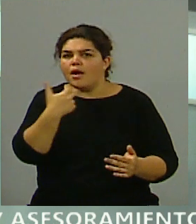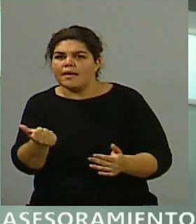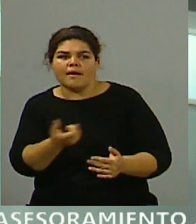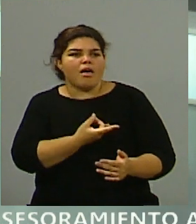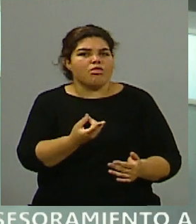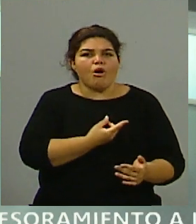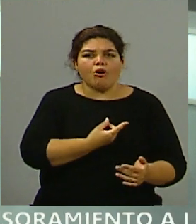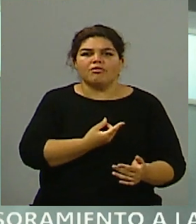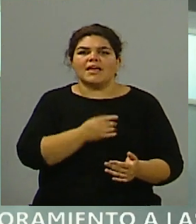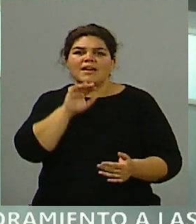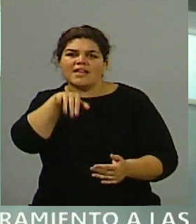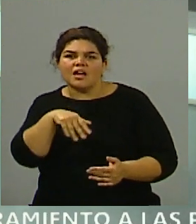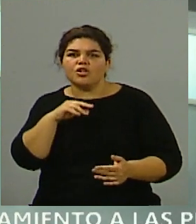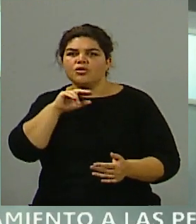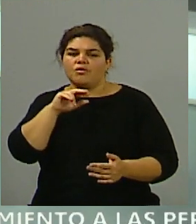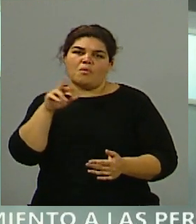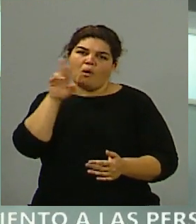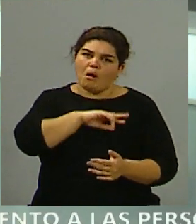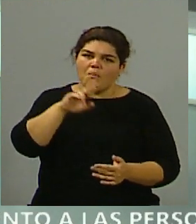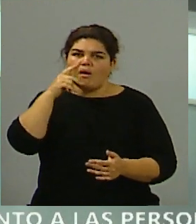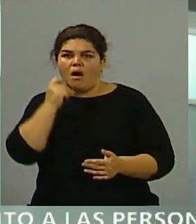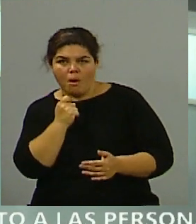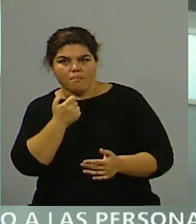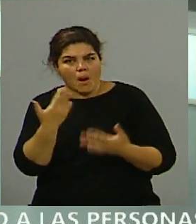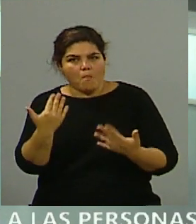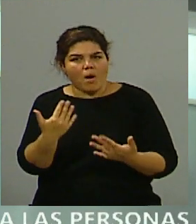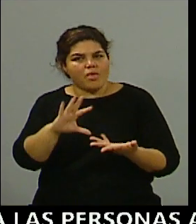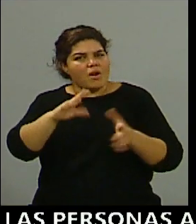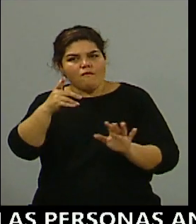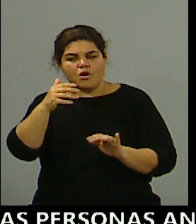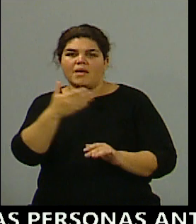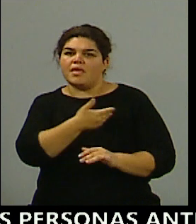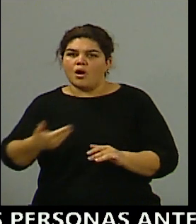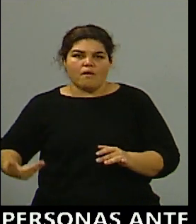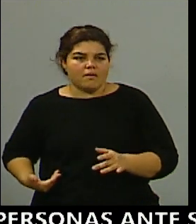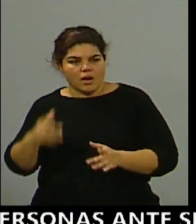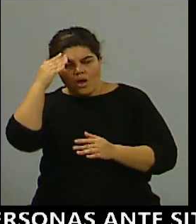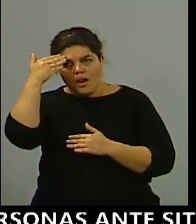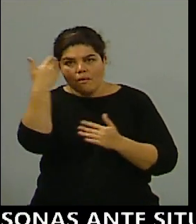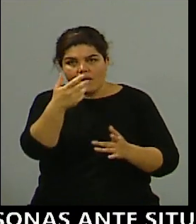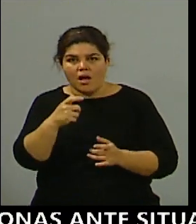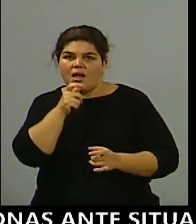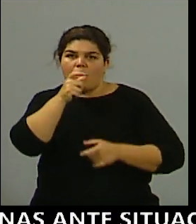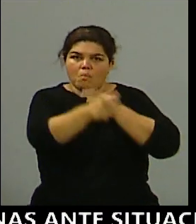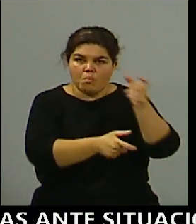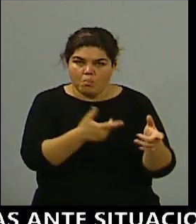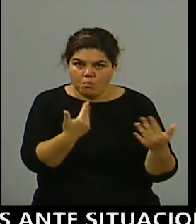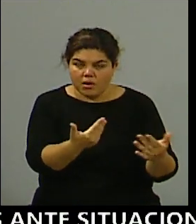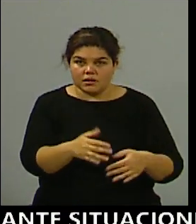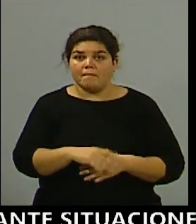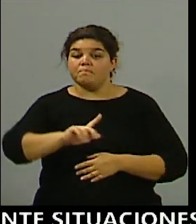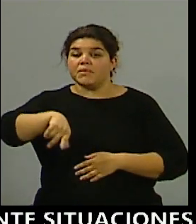dónde están sus nietos o nietas. Así que vamos a decir que esto es mañana, 11 de la mañana, en la